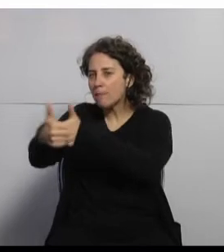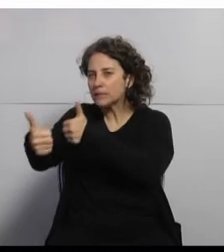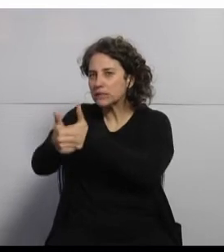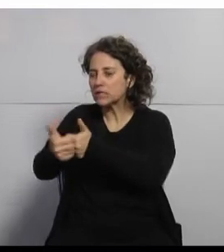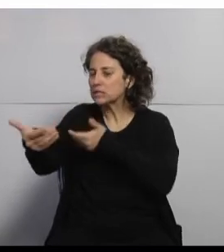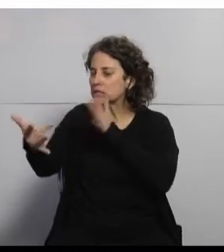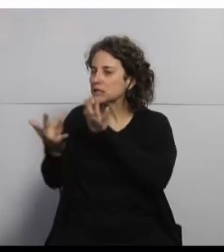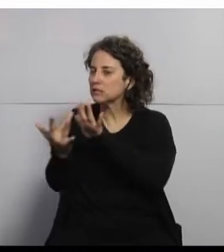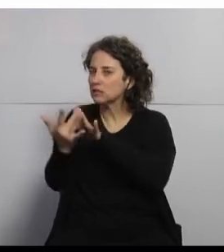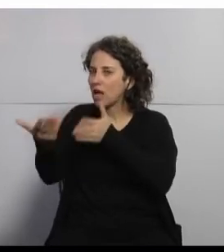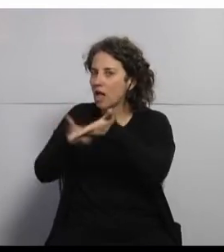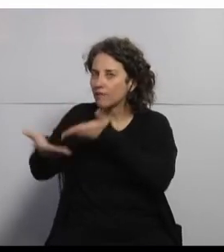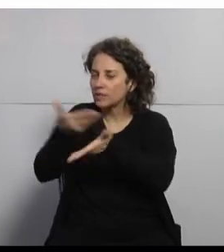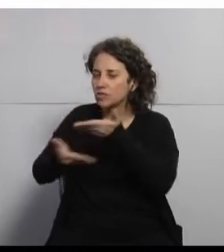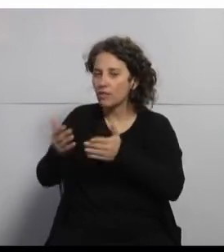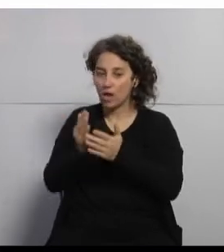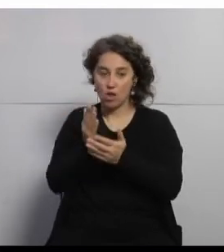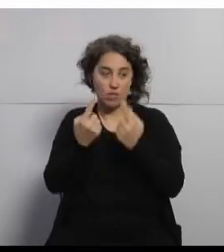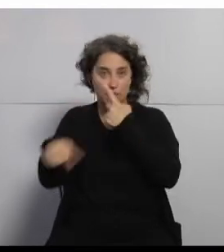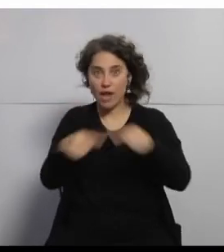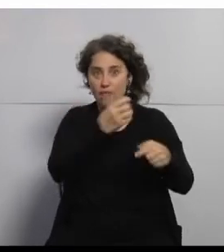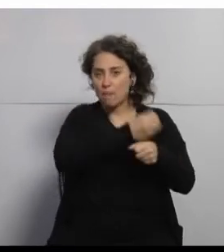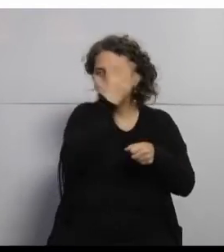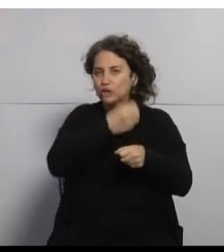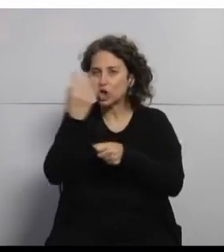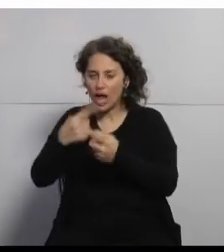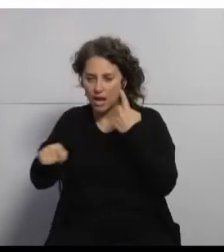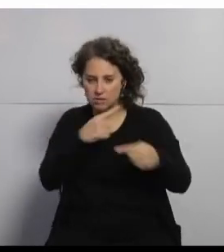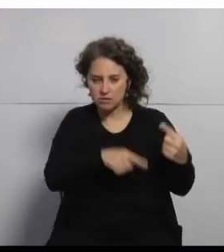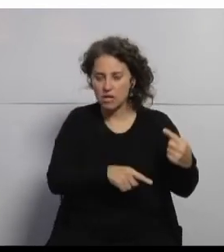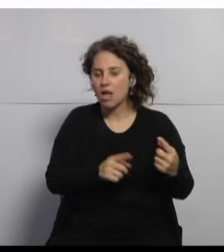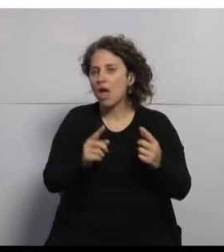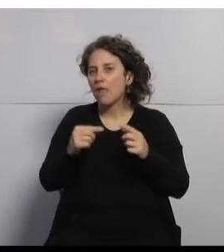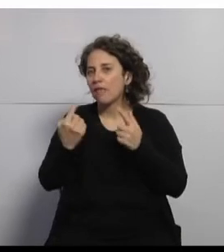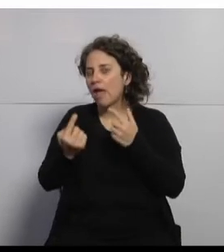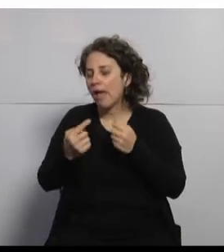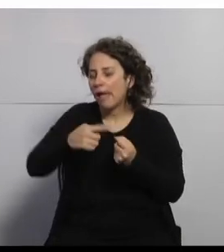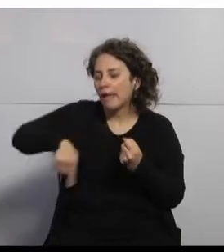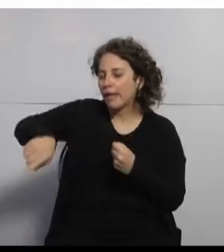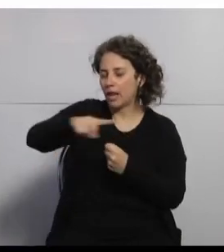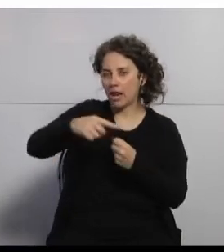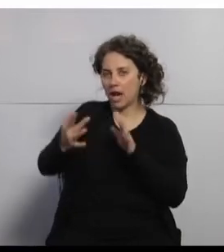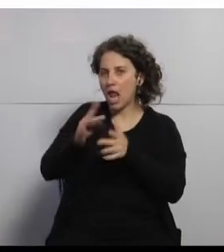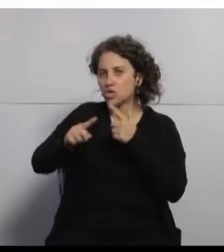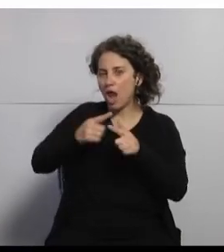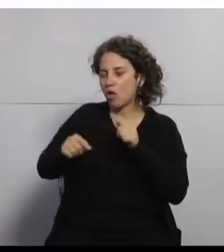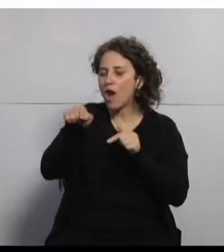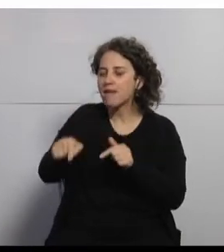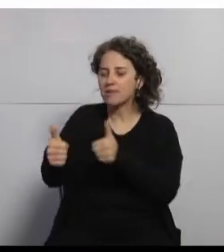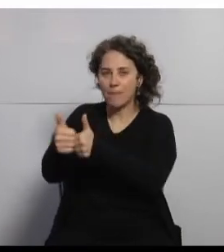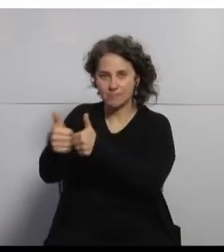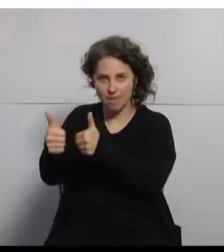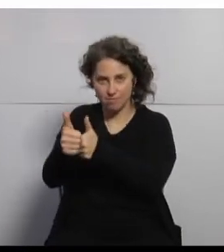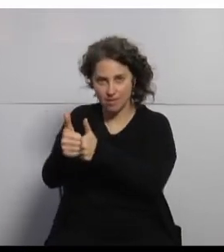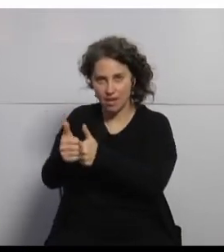interacción de los profesionales de la salud, de las diferentes disciplinas, alrededor de ese paciente para retornarlo a un